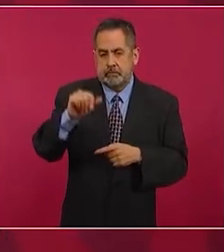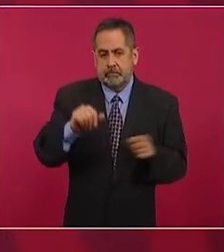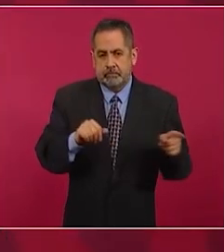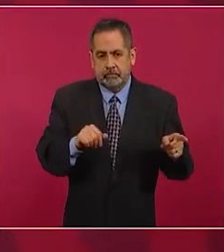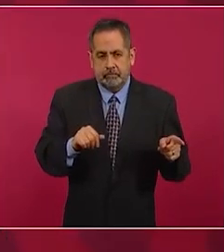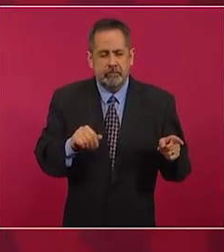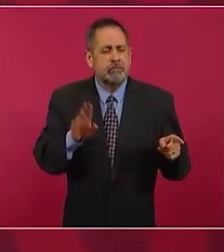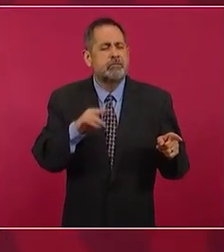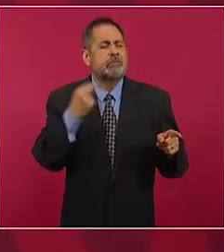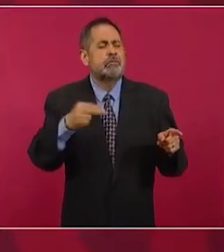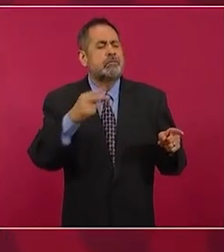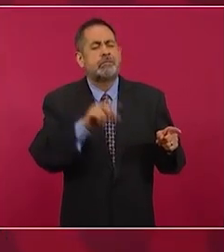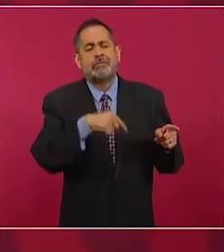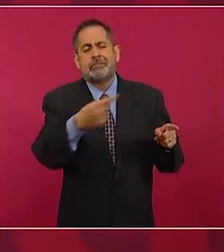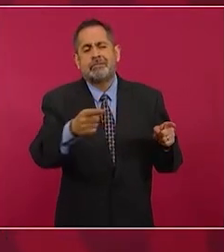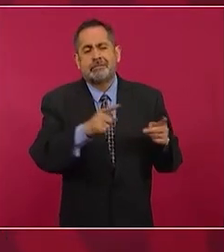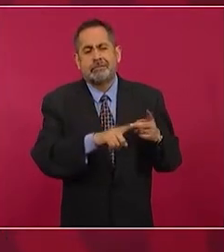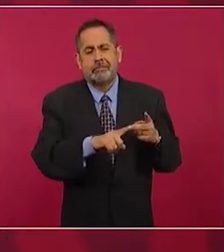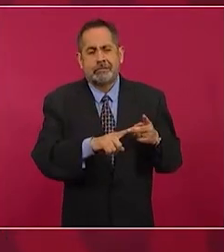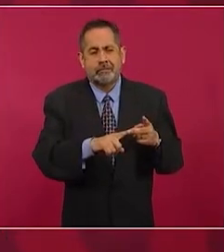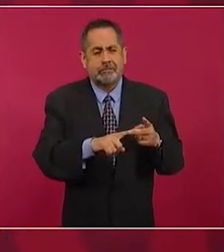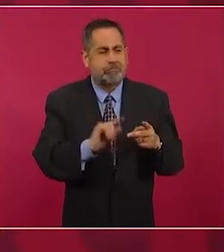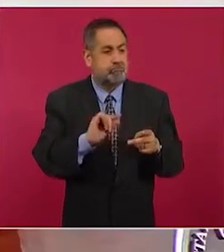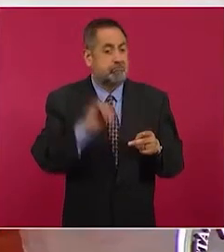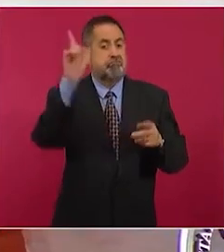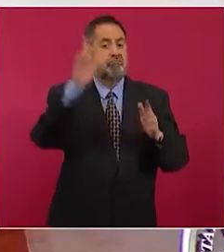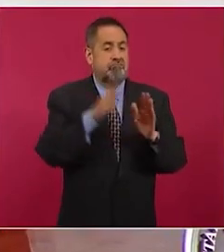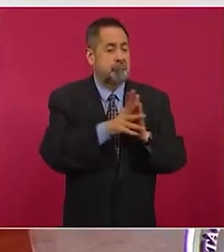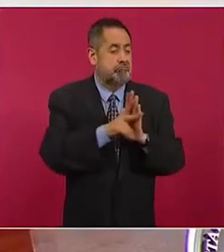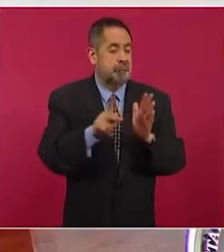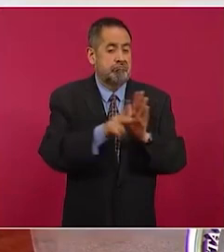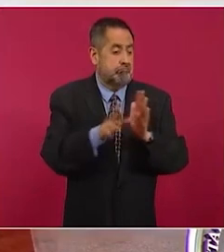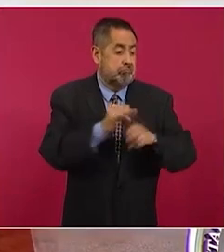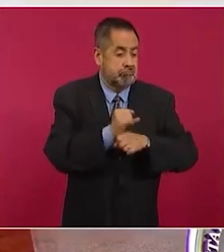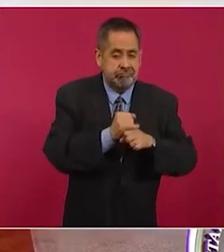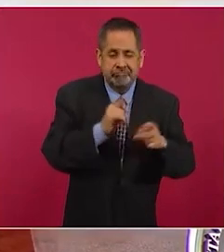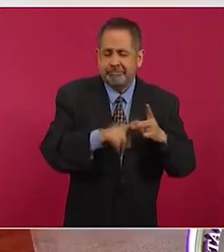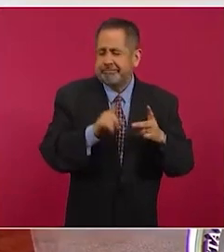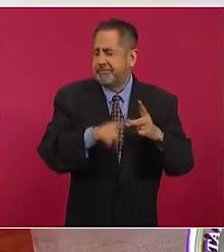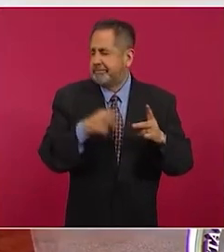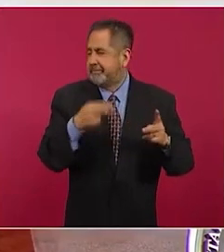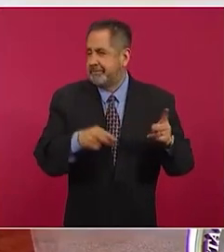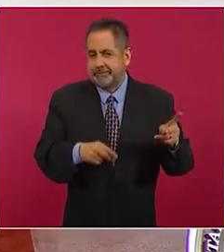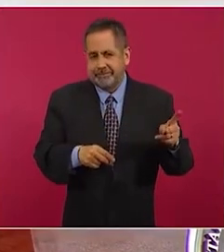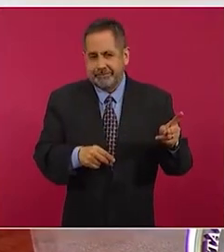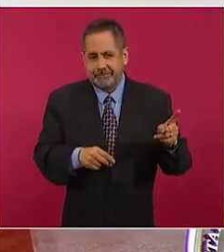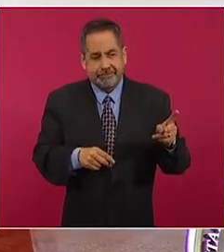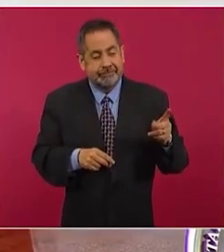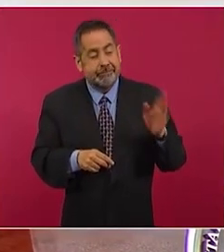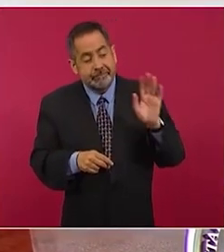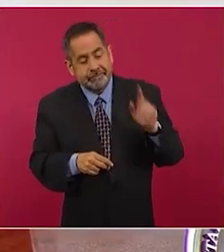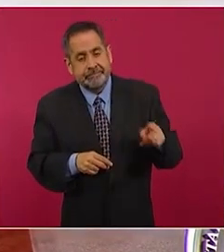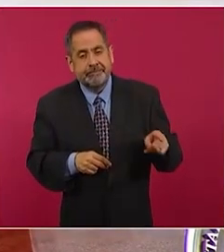Y ¿cómo se llama? gran periodista de investigación que